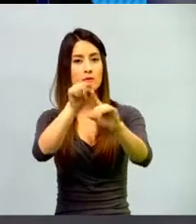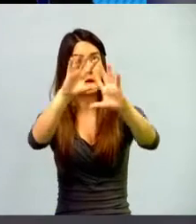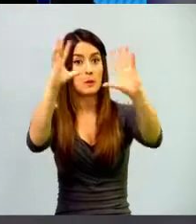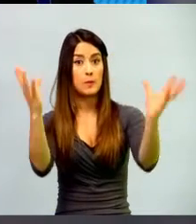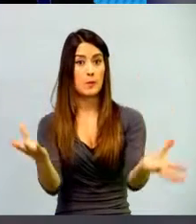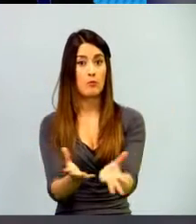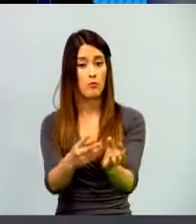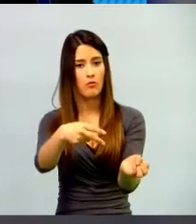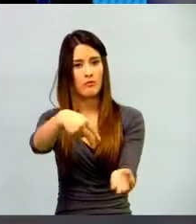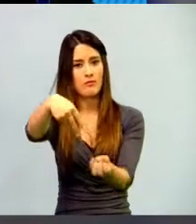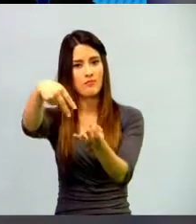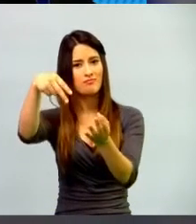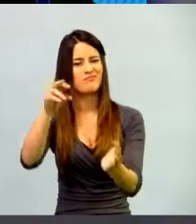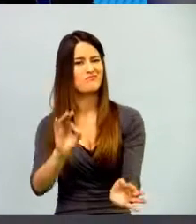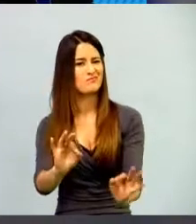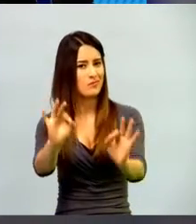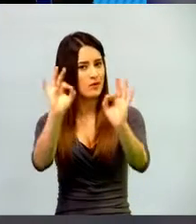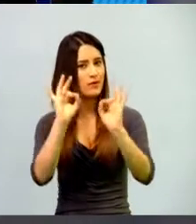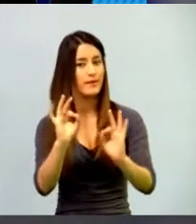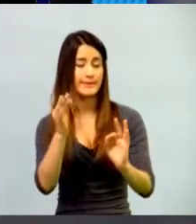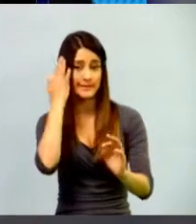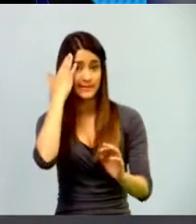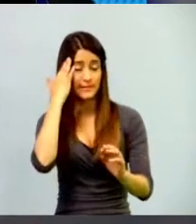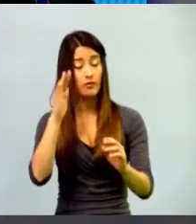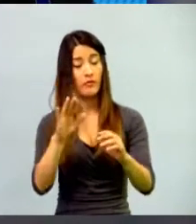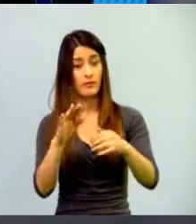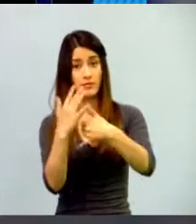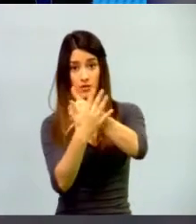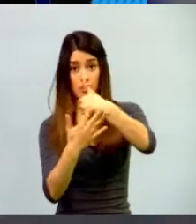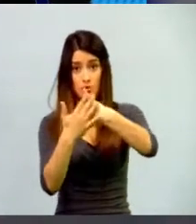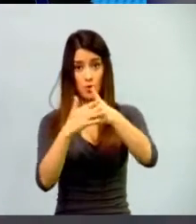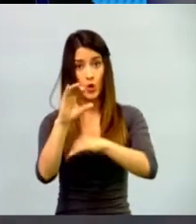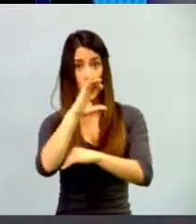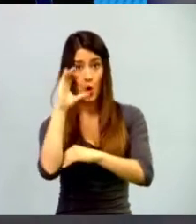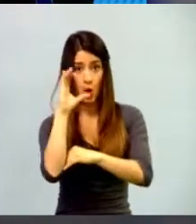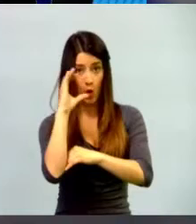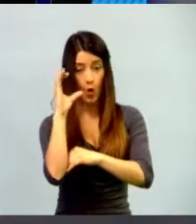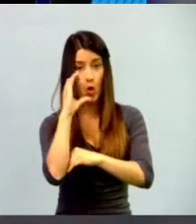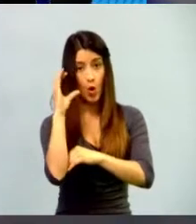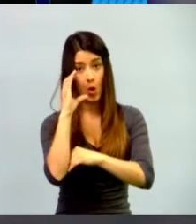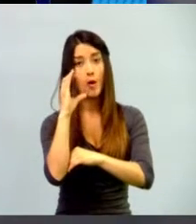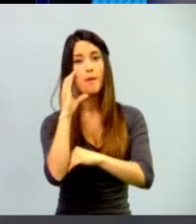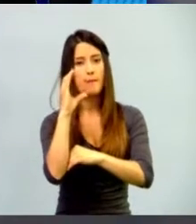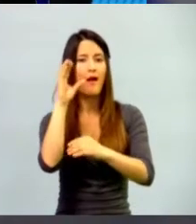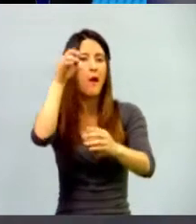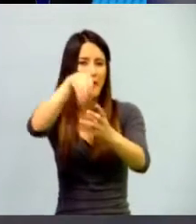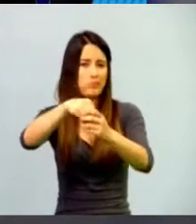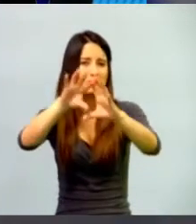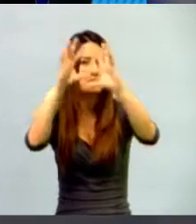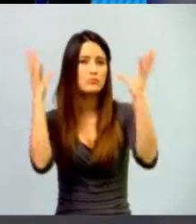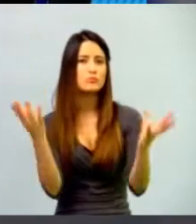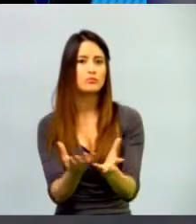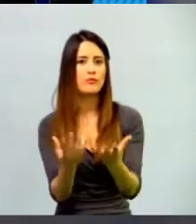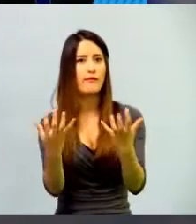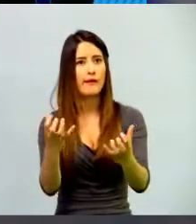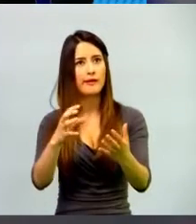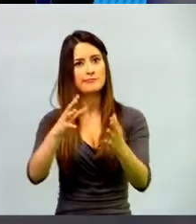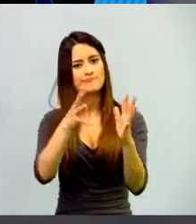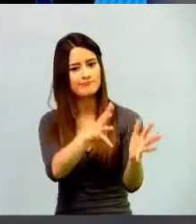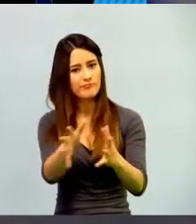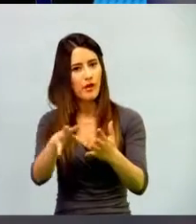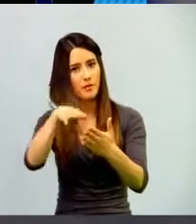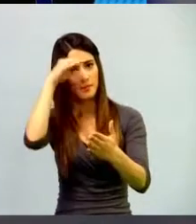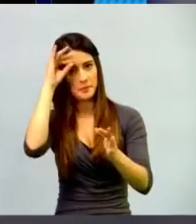estamos hablando de una Colombia que pertenece a un contexto de enseñanza y de aprendizaje mundial. Para ello hemos